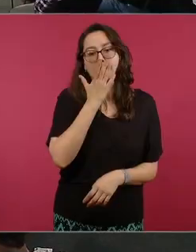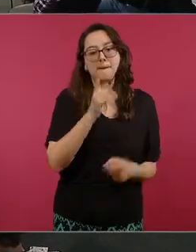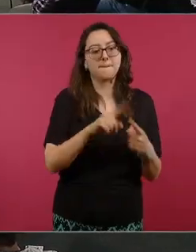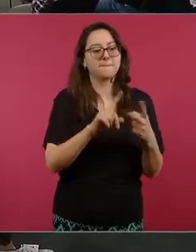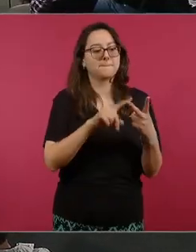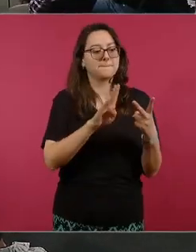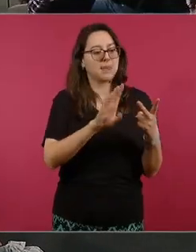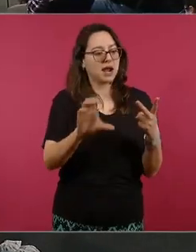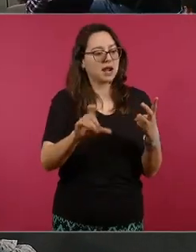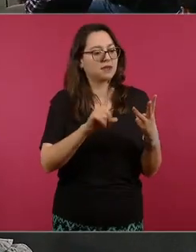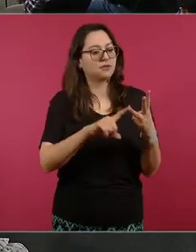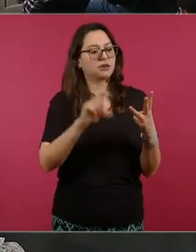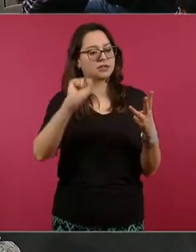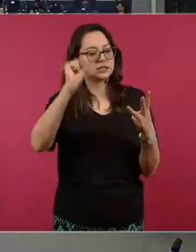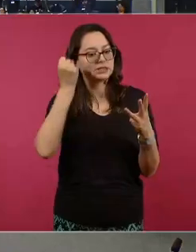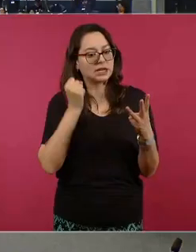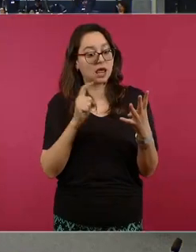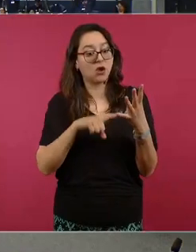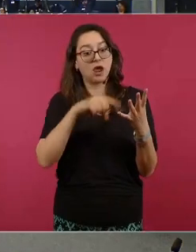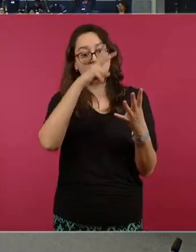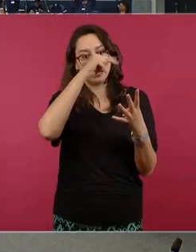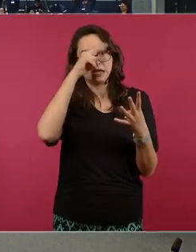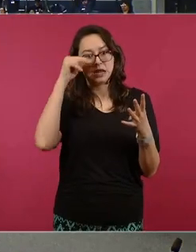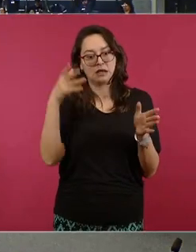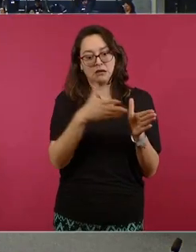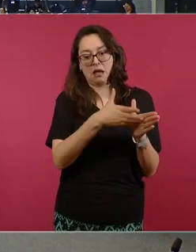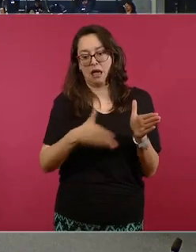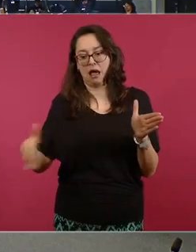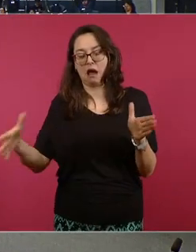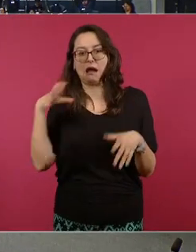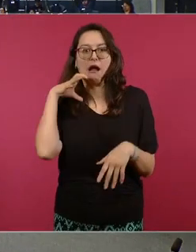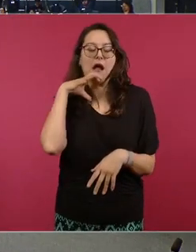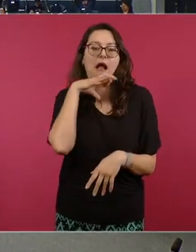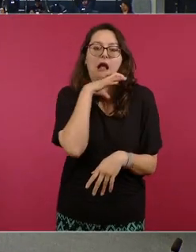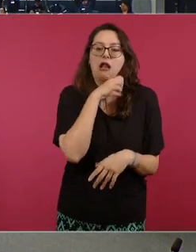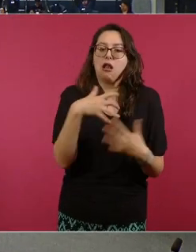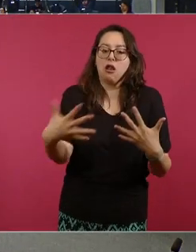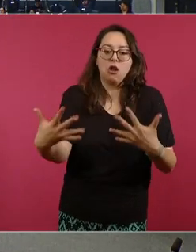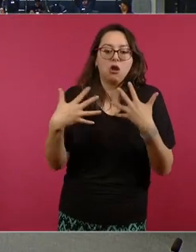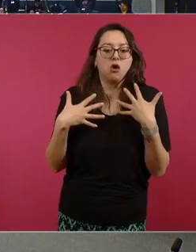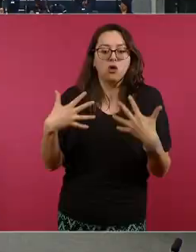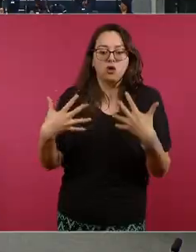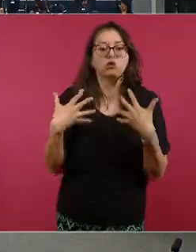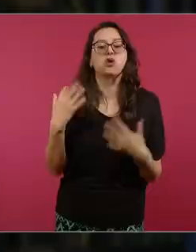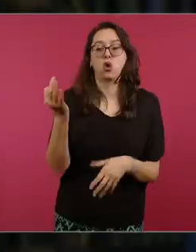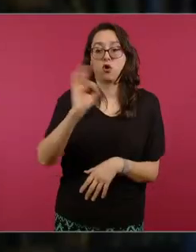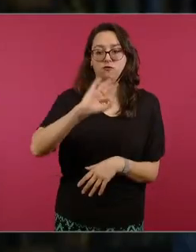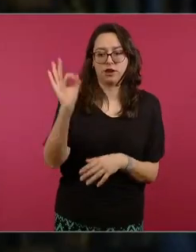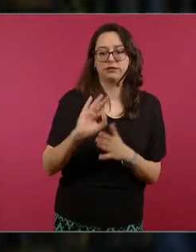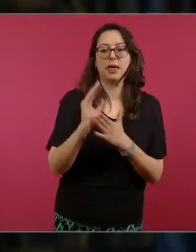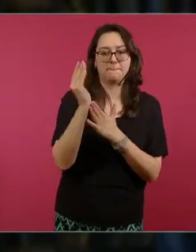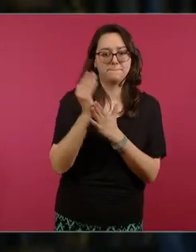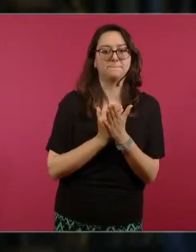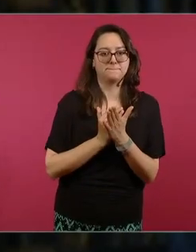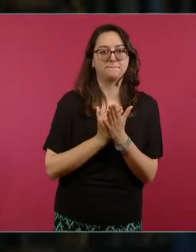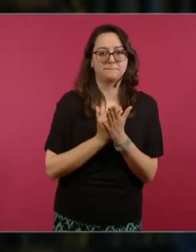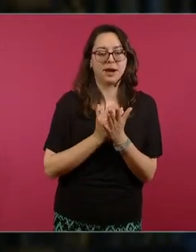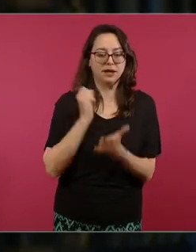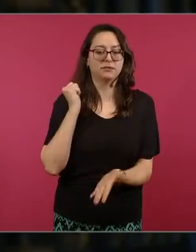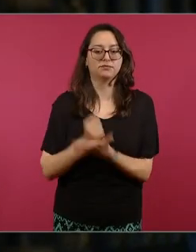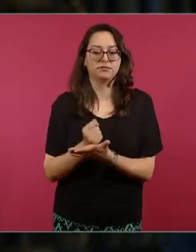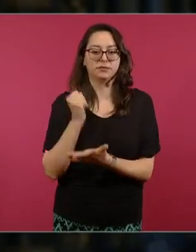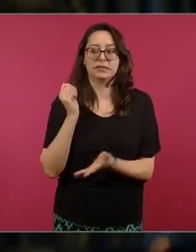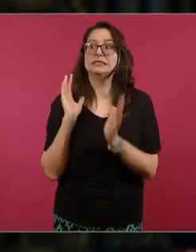California Sinaloa y Nayarit por el periodo de verano hemos estado esperando y se vence de hecho el plazo el próximo 22